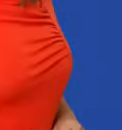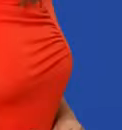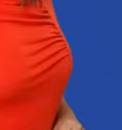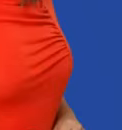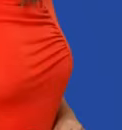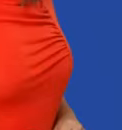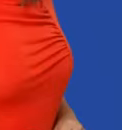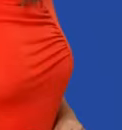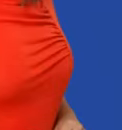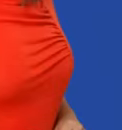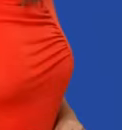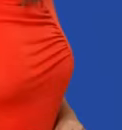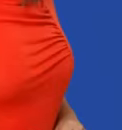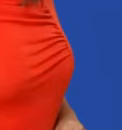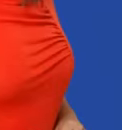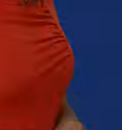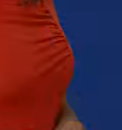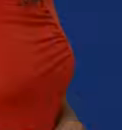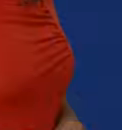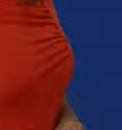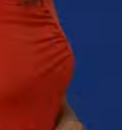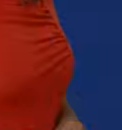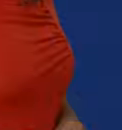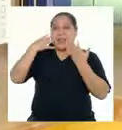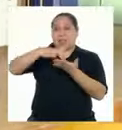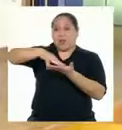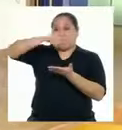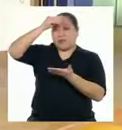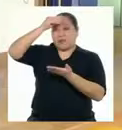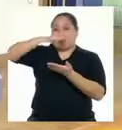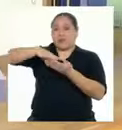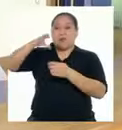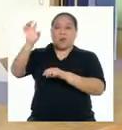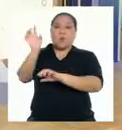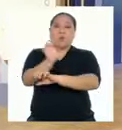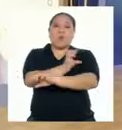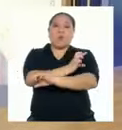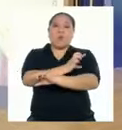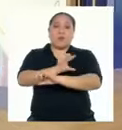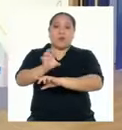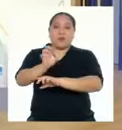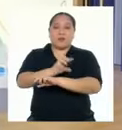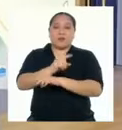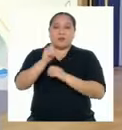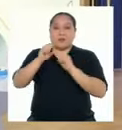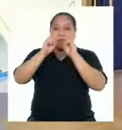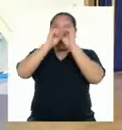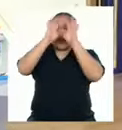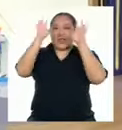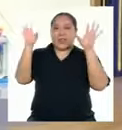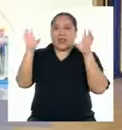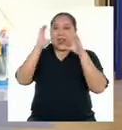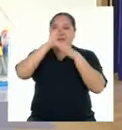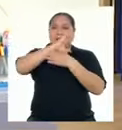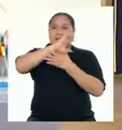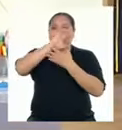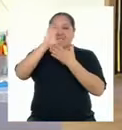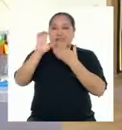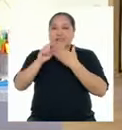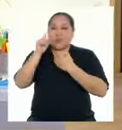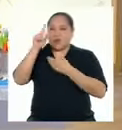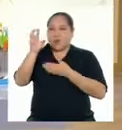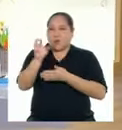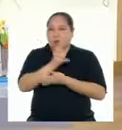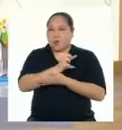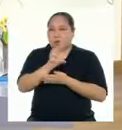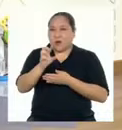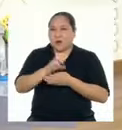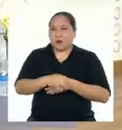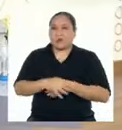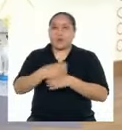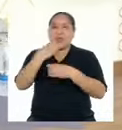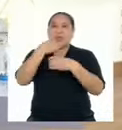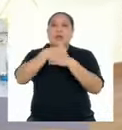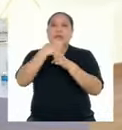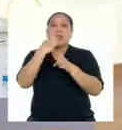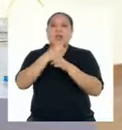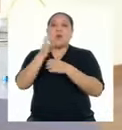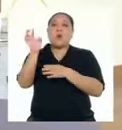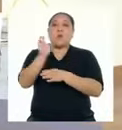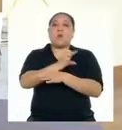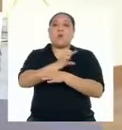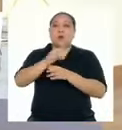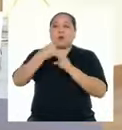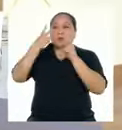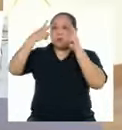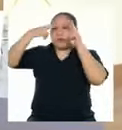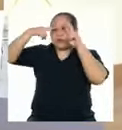A las 7 de la noche Sobre poesía, para tener claras las características de un poema y crear nuestro